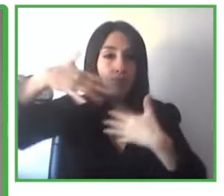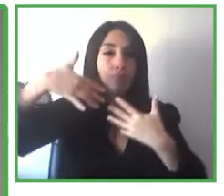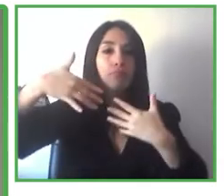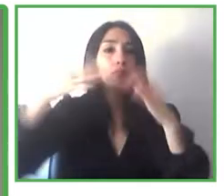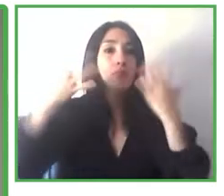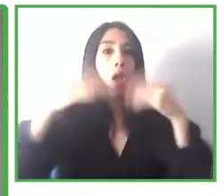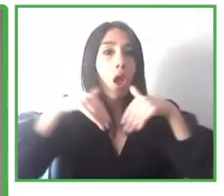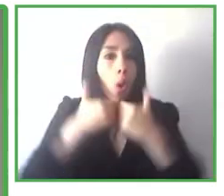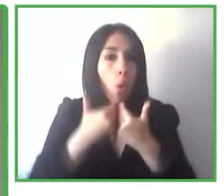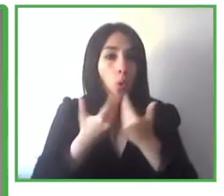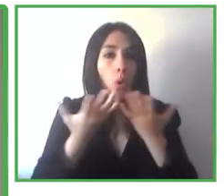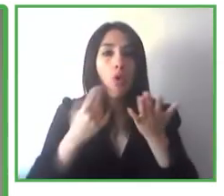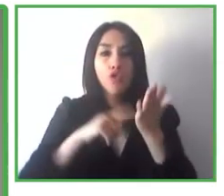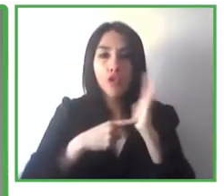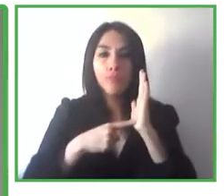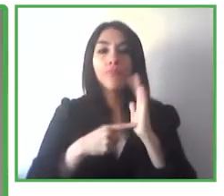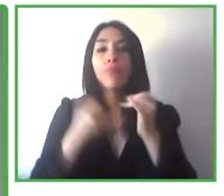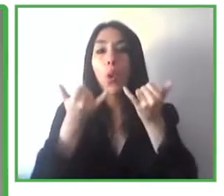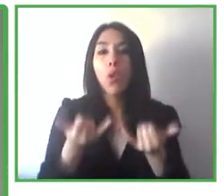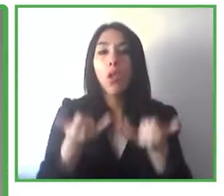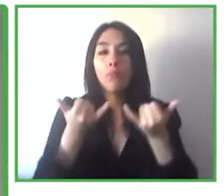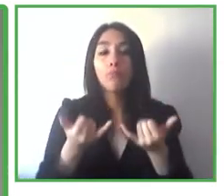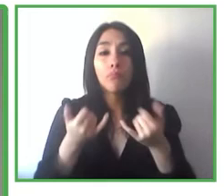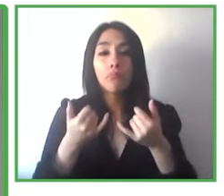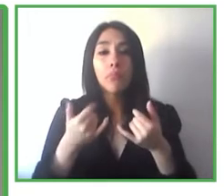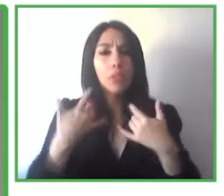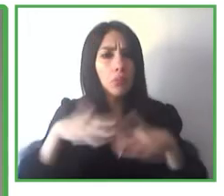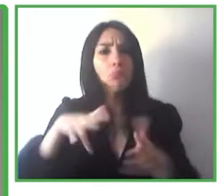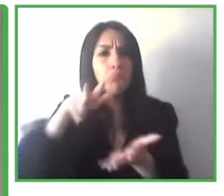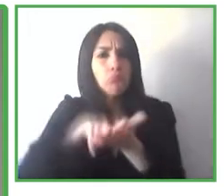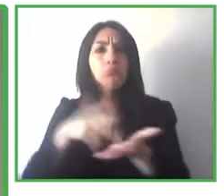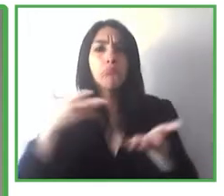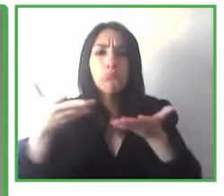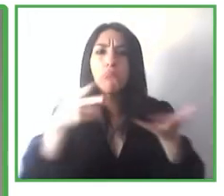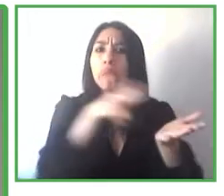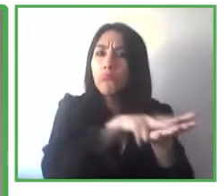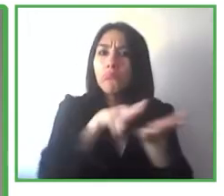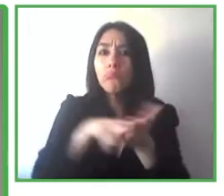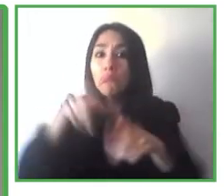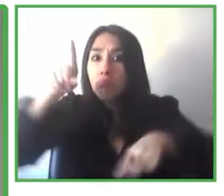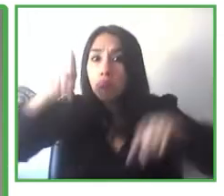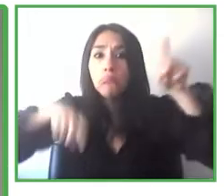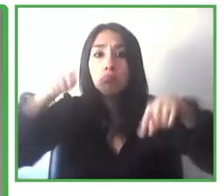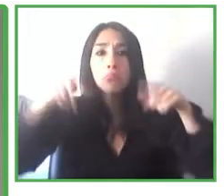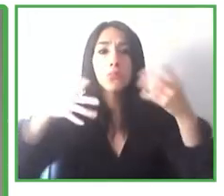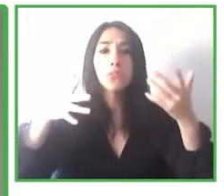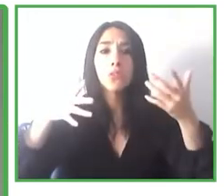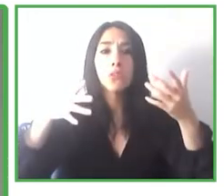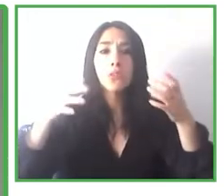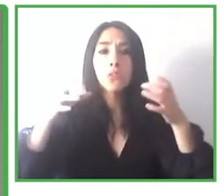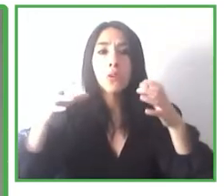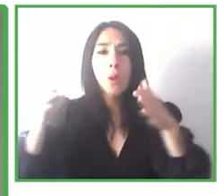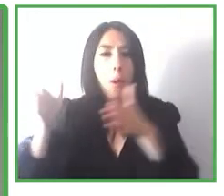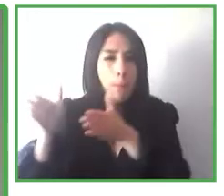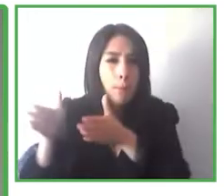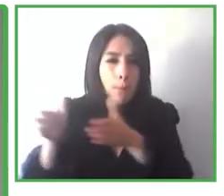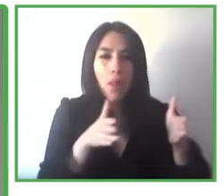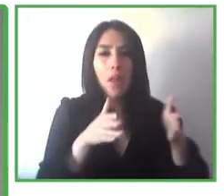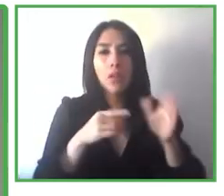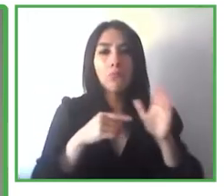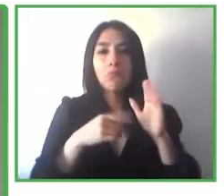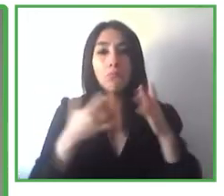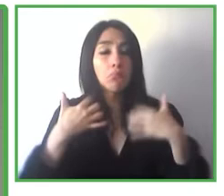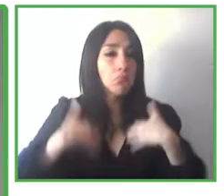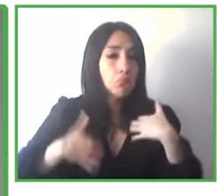por parte de algunas personas, algunas organizaciones, ejemplos muy interesantes. Para lo cual pues hoy